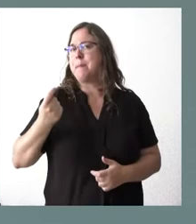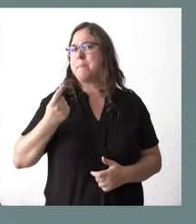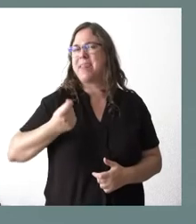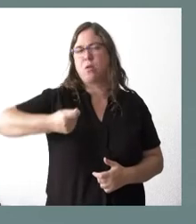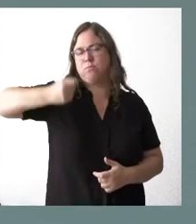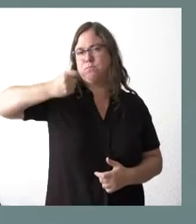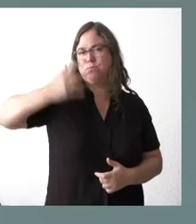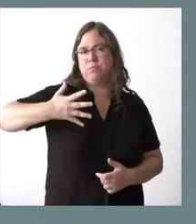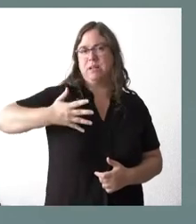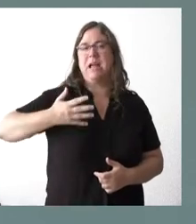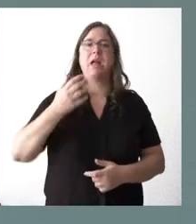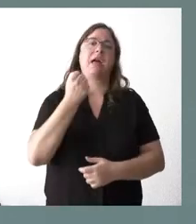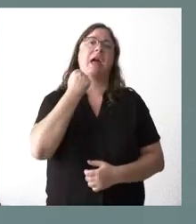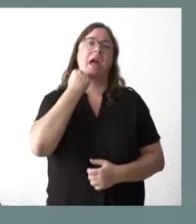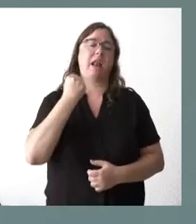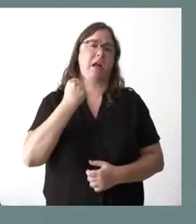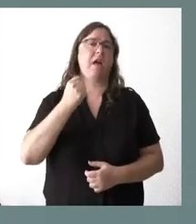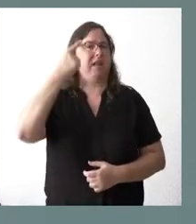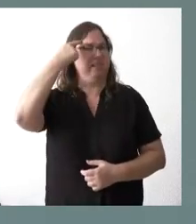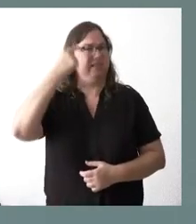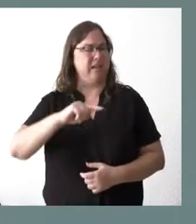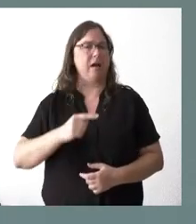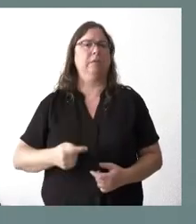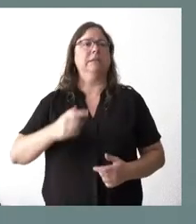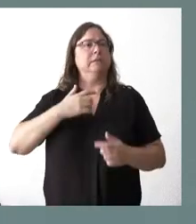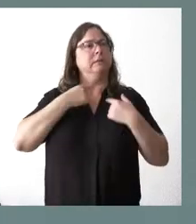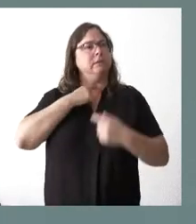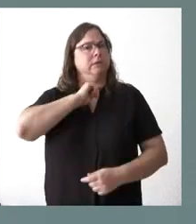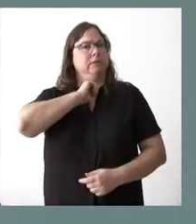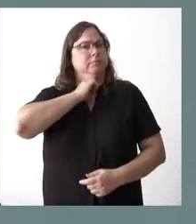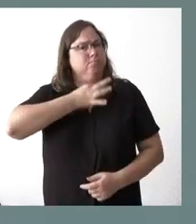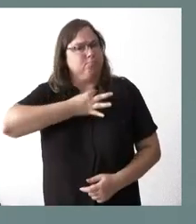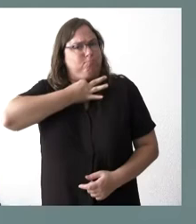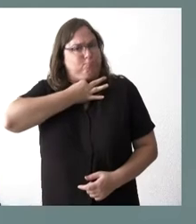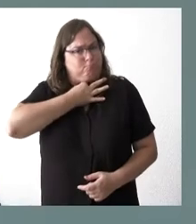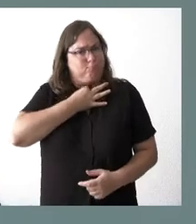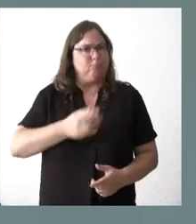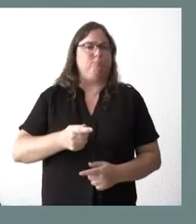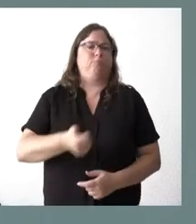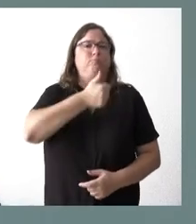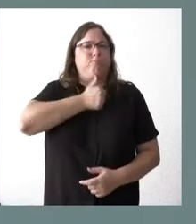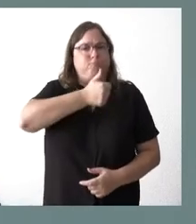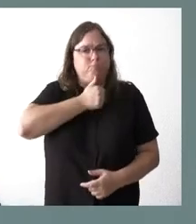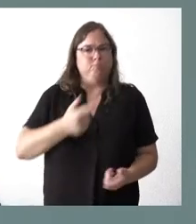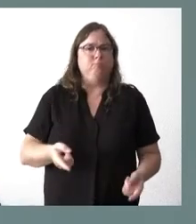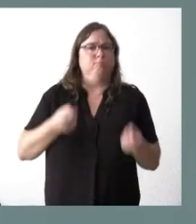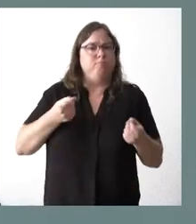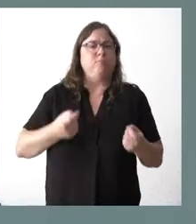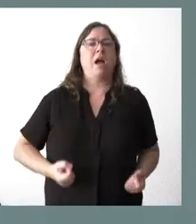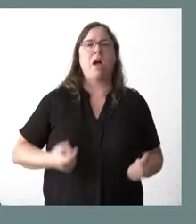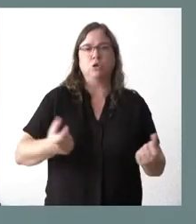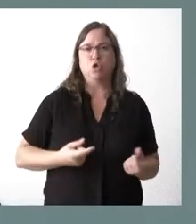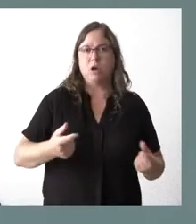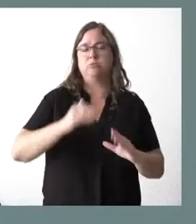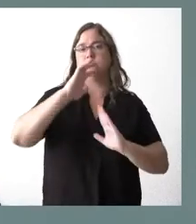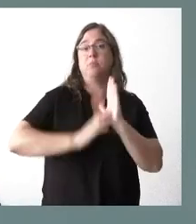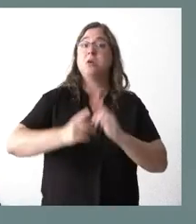de la energía, que tienen que hacer un esfuerzo para reducir su gasto y para reducir su consumo. Y todo lo que sea difundir en este ámbito vamos